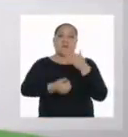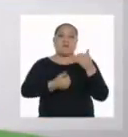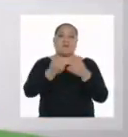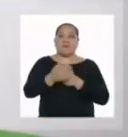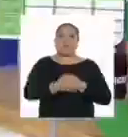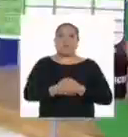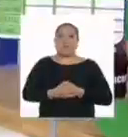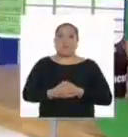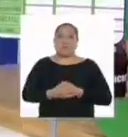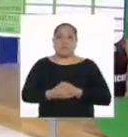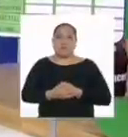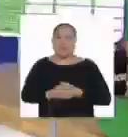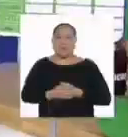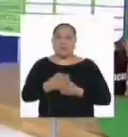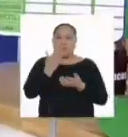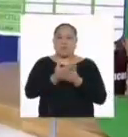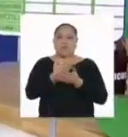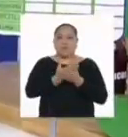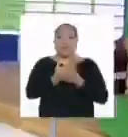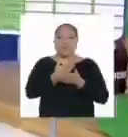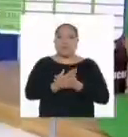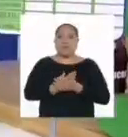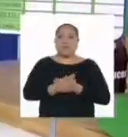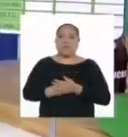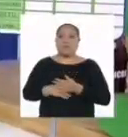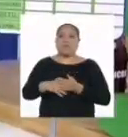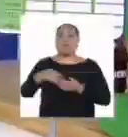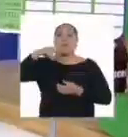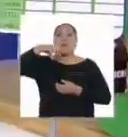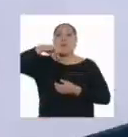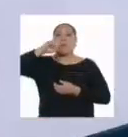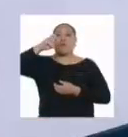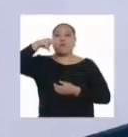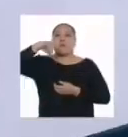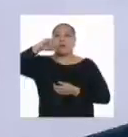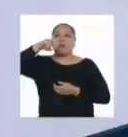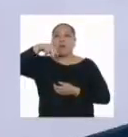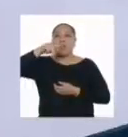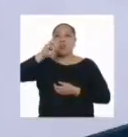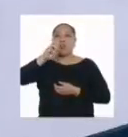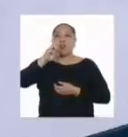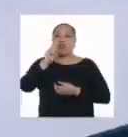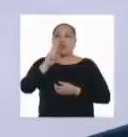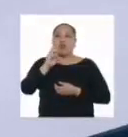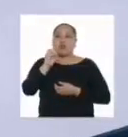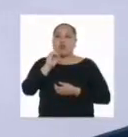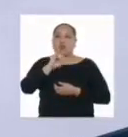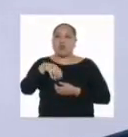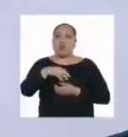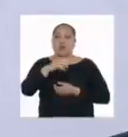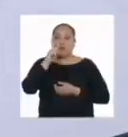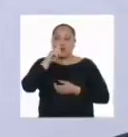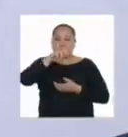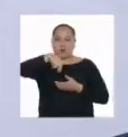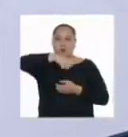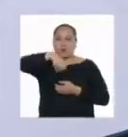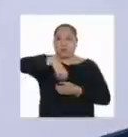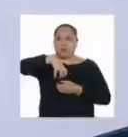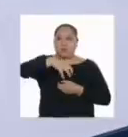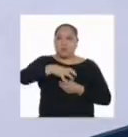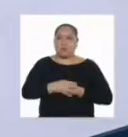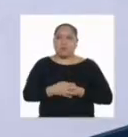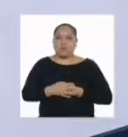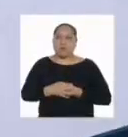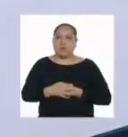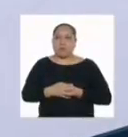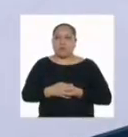con las demás muestras. Probemos ahora con el pimiento rojo. Una gota, movemos.